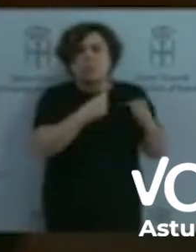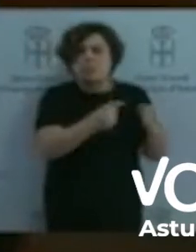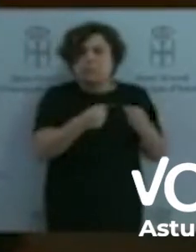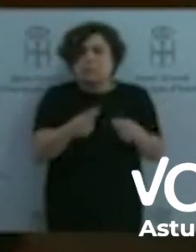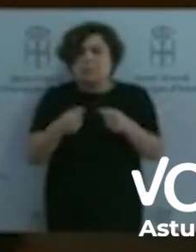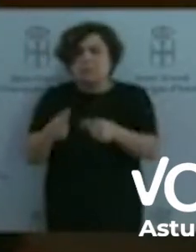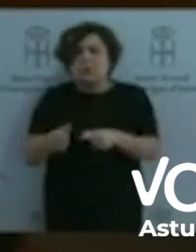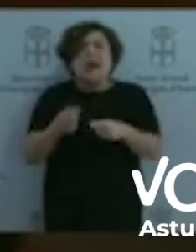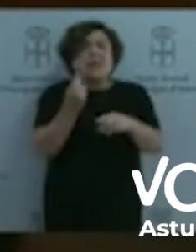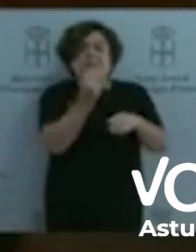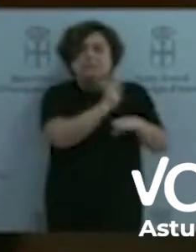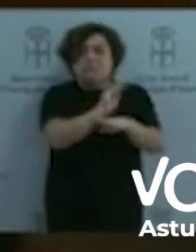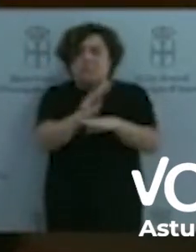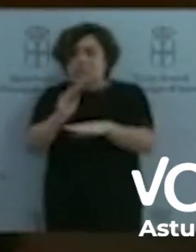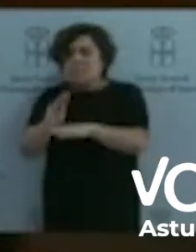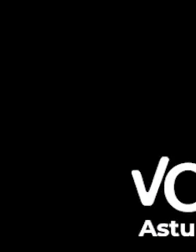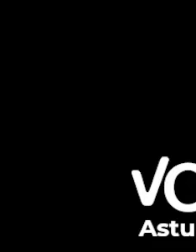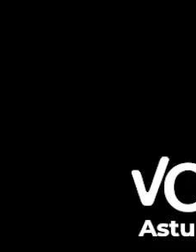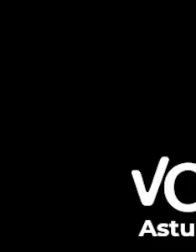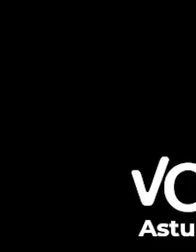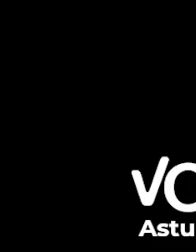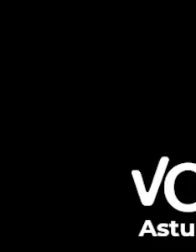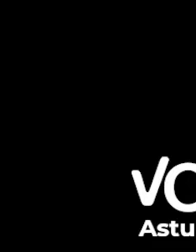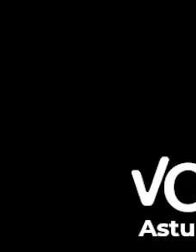menesteres que apadrinan solo con intereses partidistas.